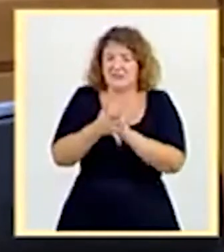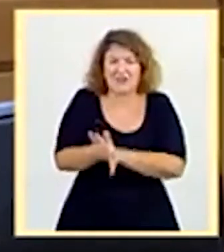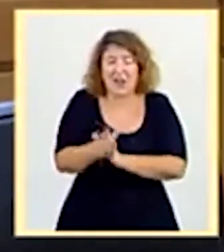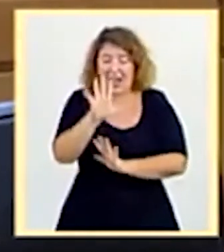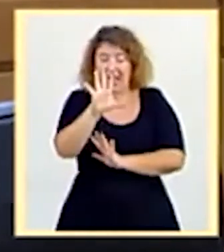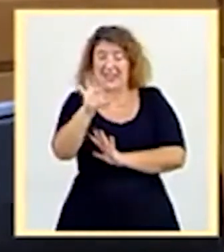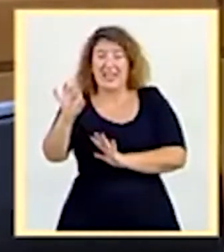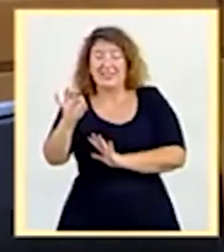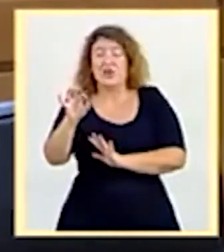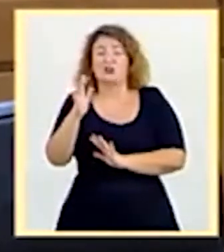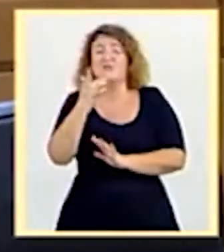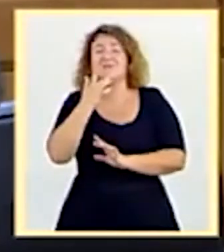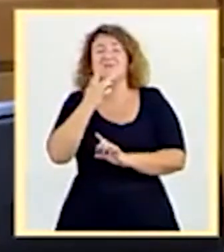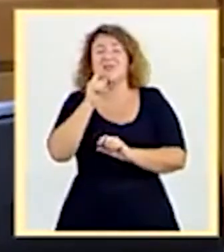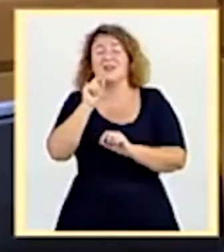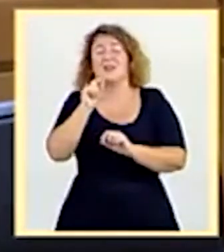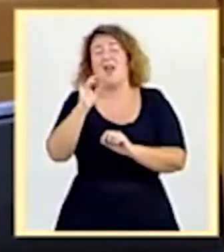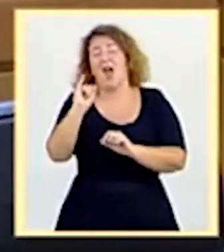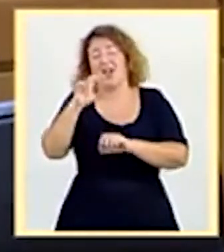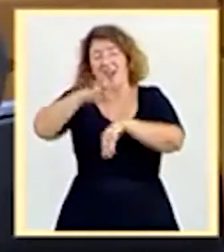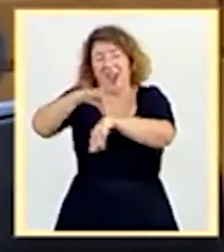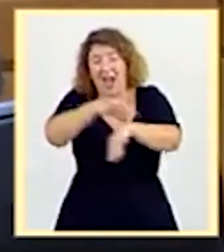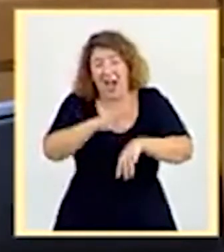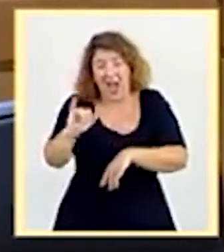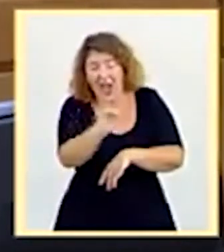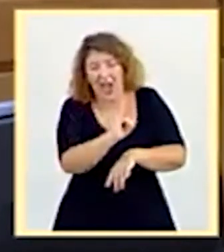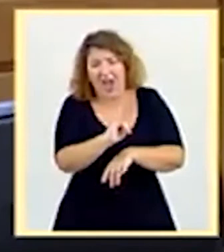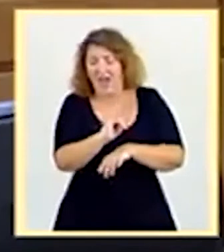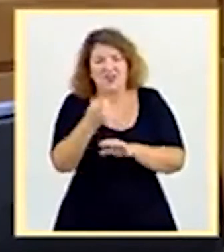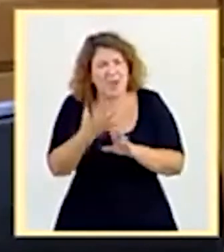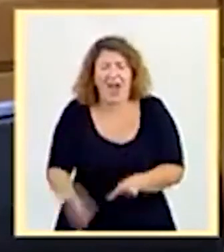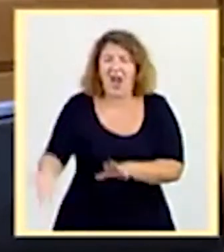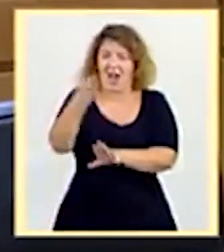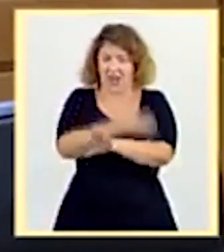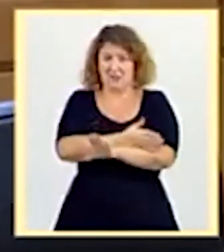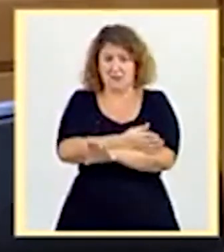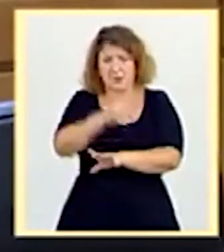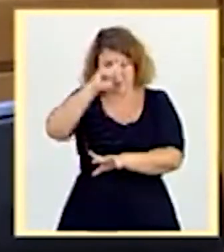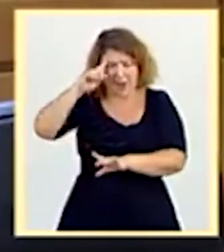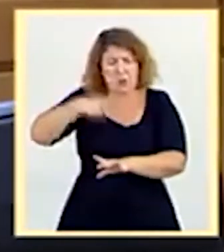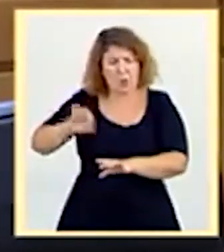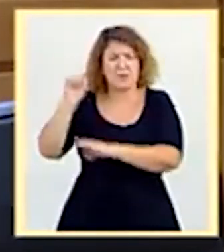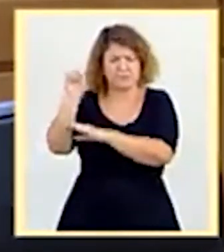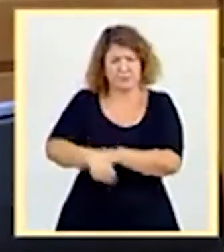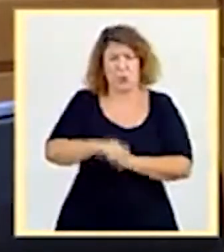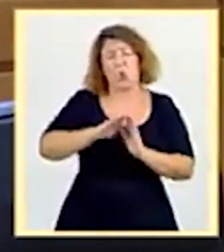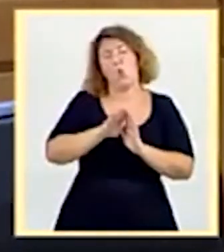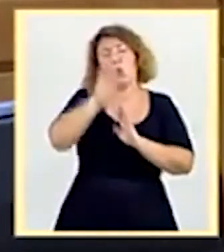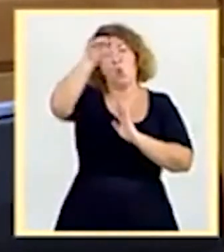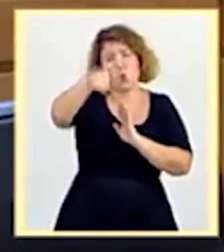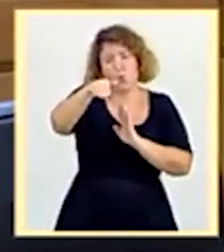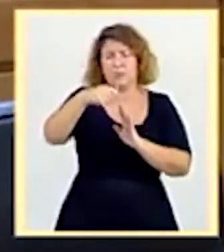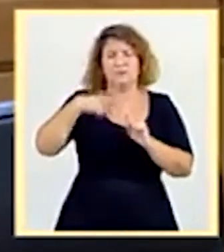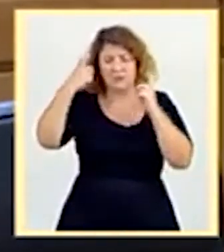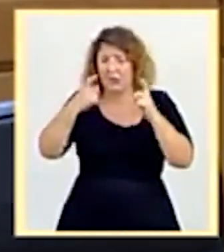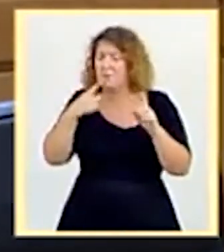500 casos por 100.000 habitantes, sino que hay que actuar mucho antes para doblegar la curva en Madrid. Y lo vamos a hacer todos juntos. Y ojalá, señoría, sea con su apoyo y